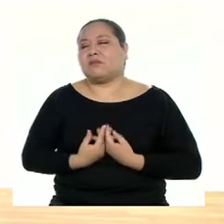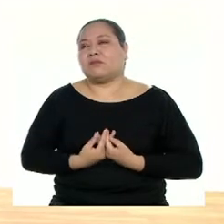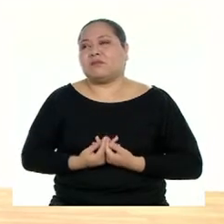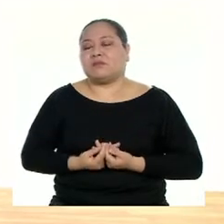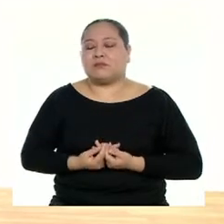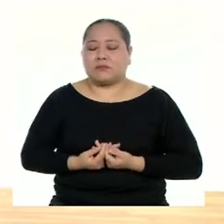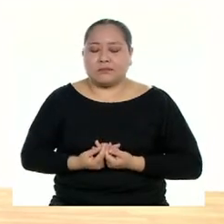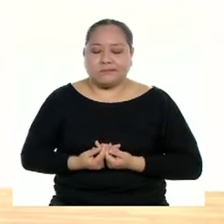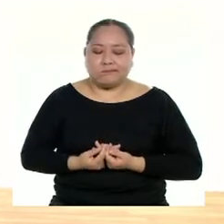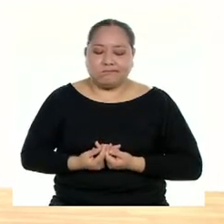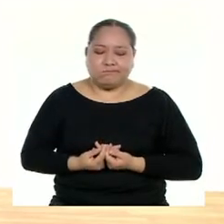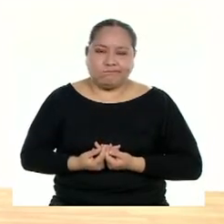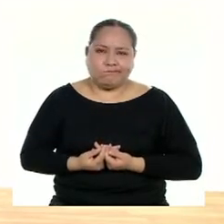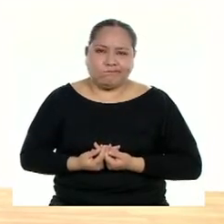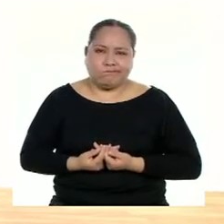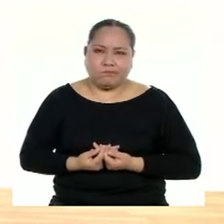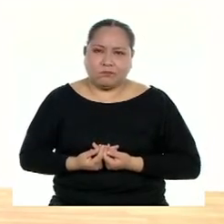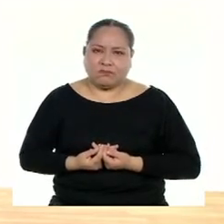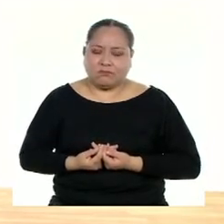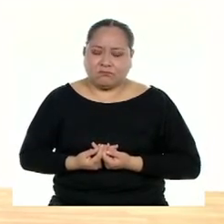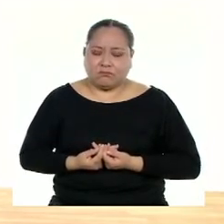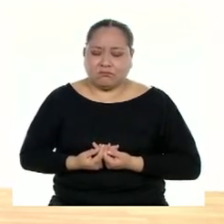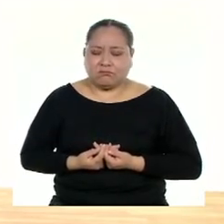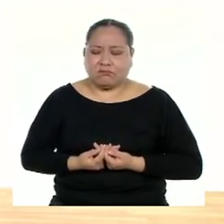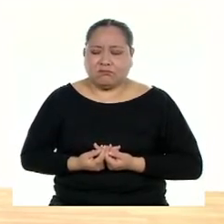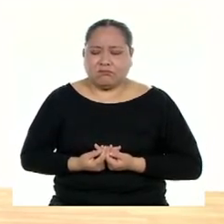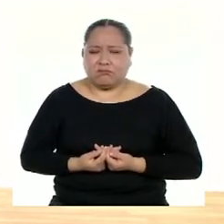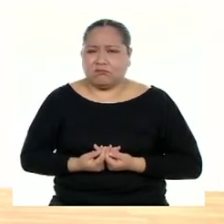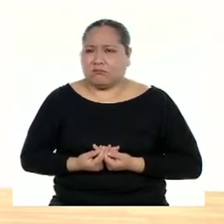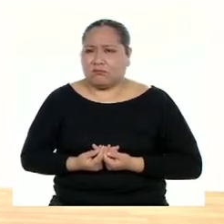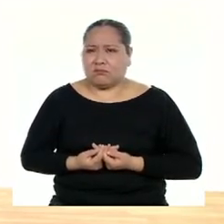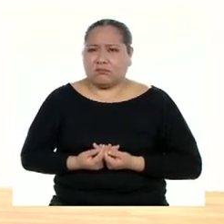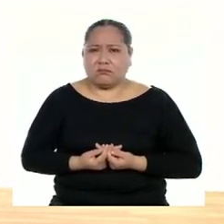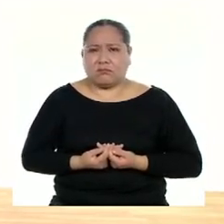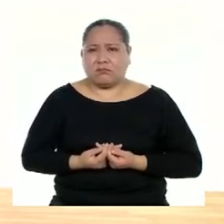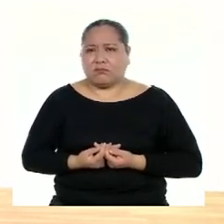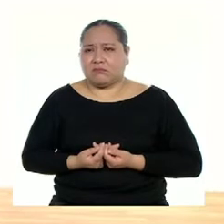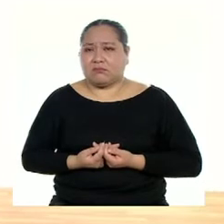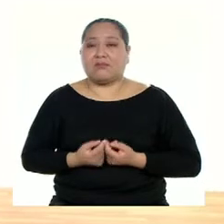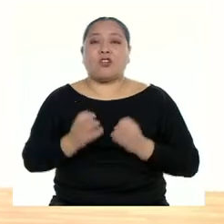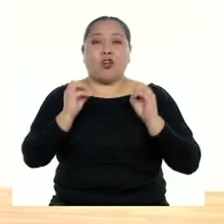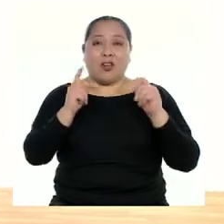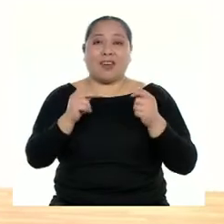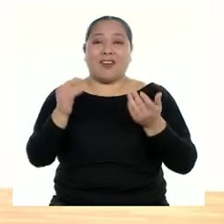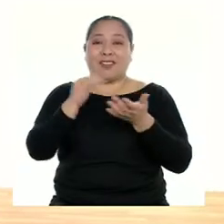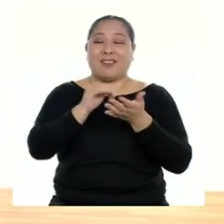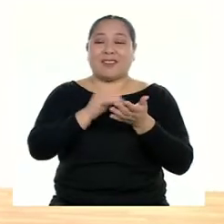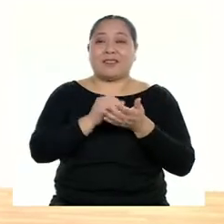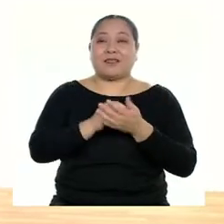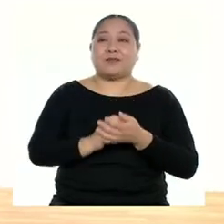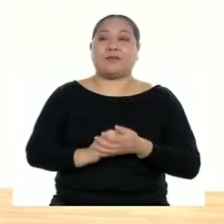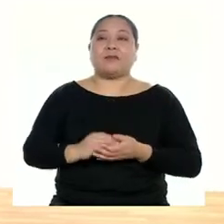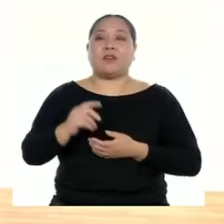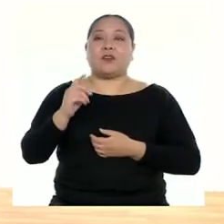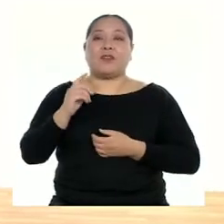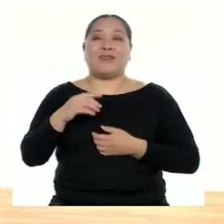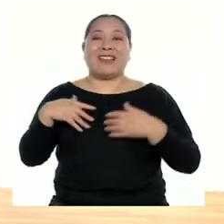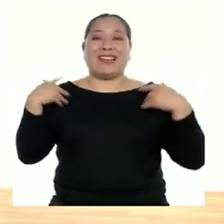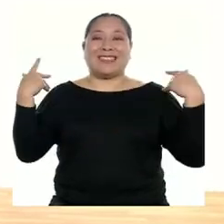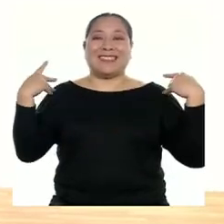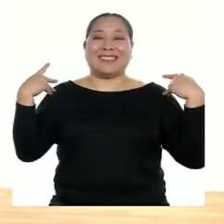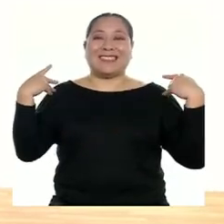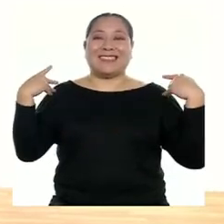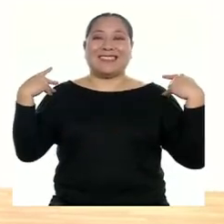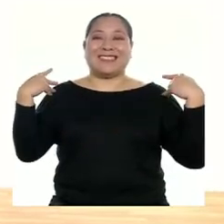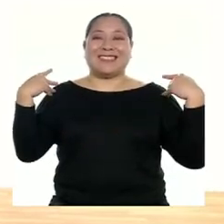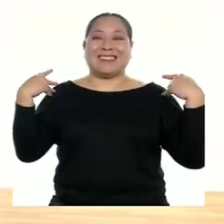voy a estar triste. Quizás miro el piso un poco desanimado, desanimada. Bien. Vamos a regresar. Entonces, hago feliz,